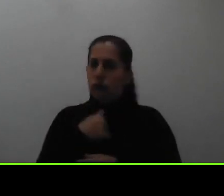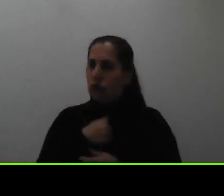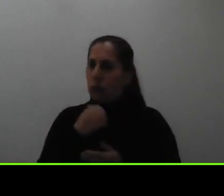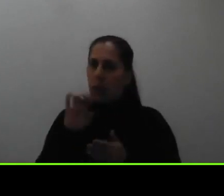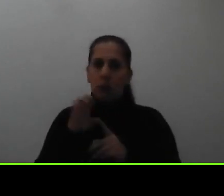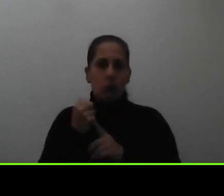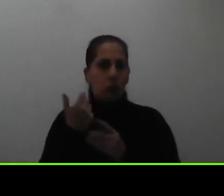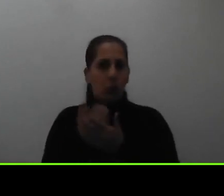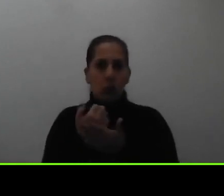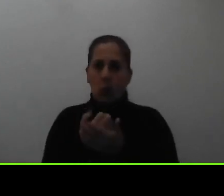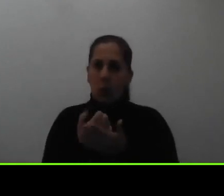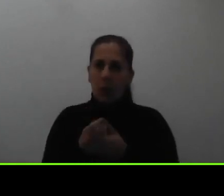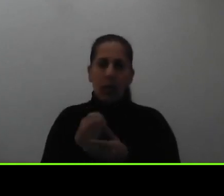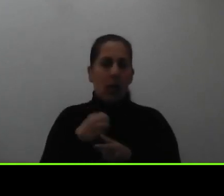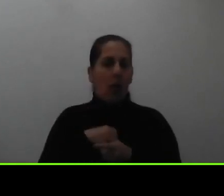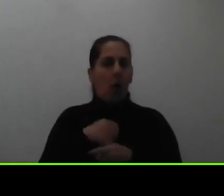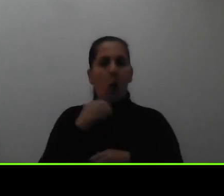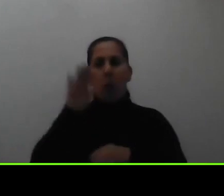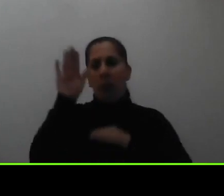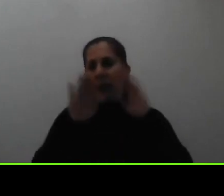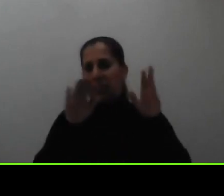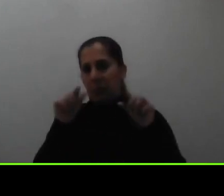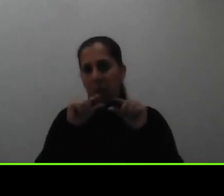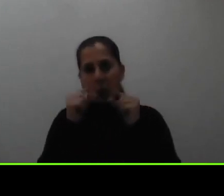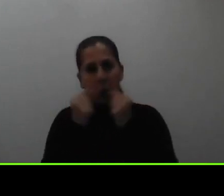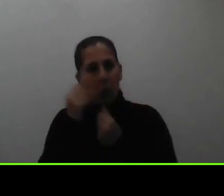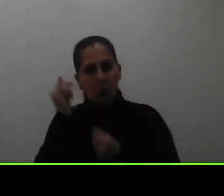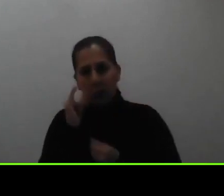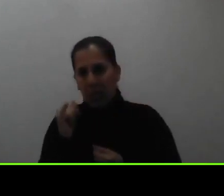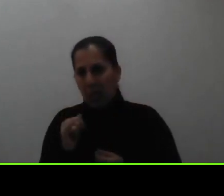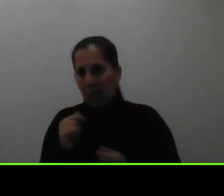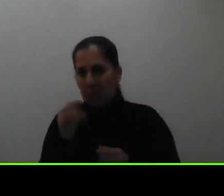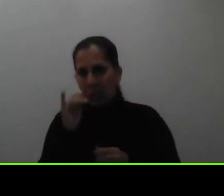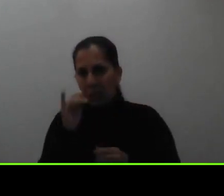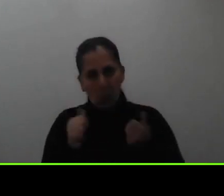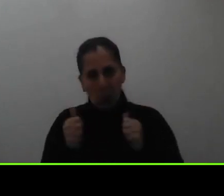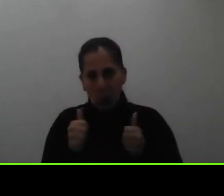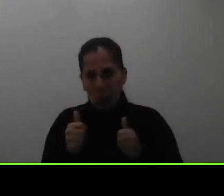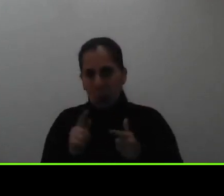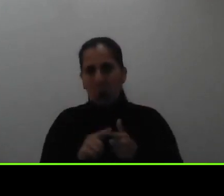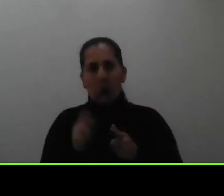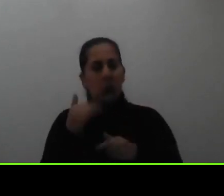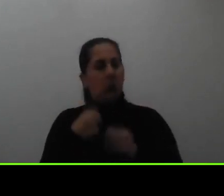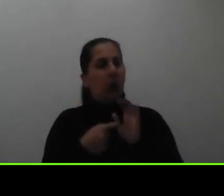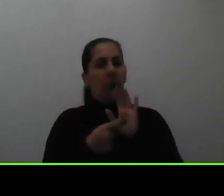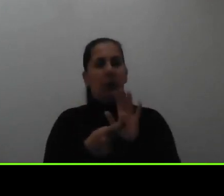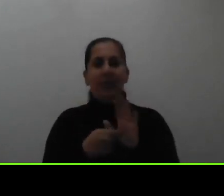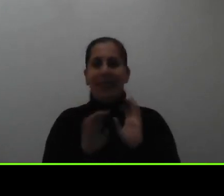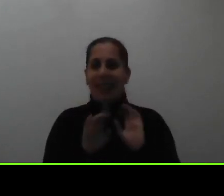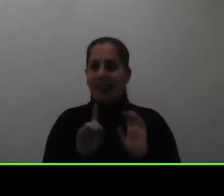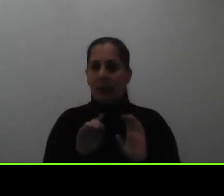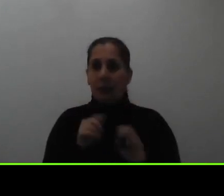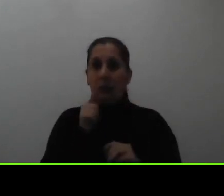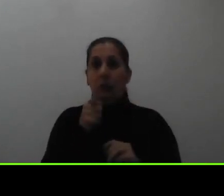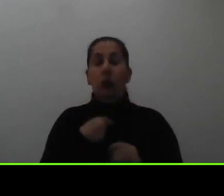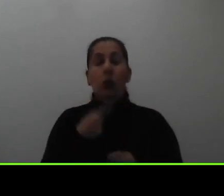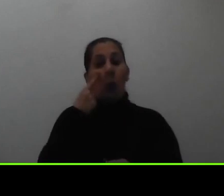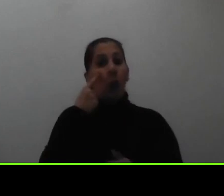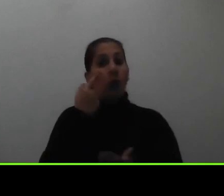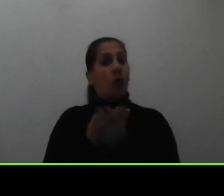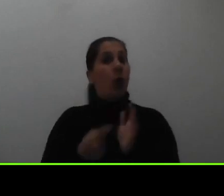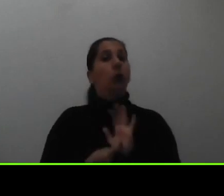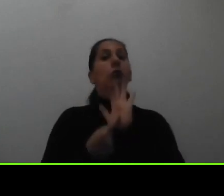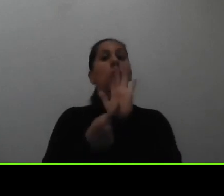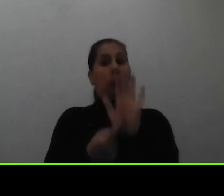habilidades o participación en equipos de arte y deporte no mide representación es un reconocimiento que la